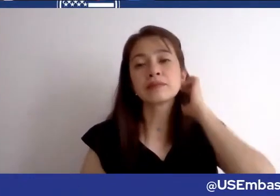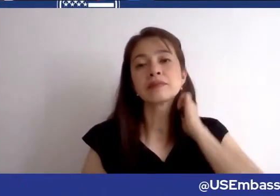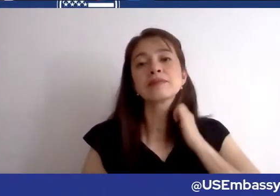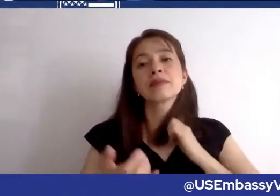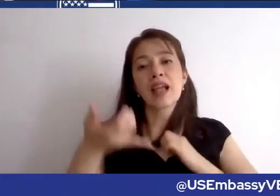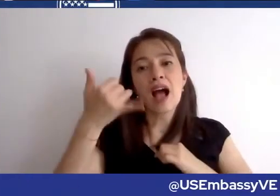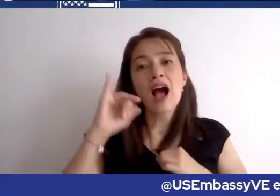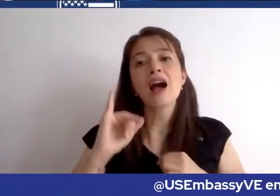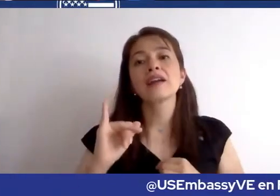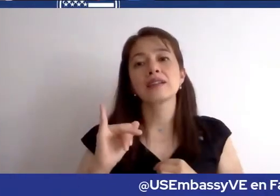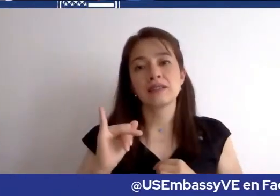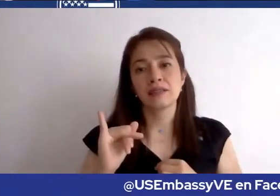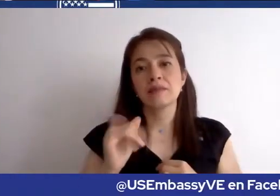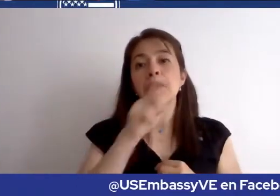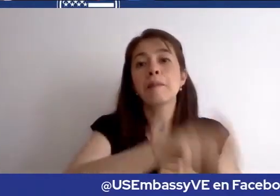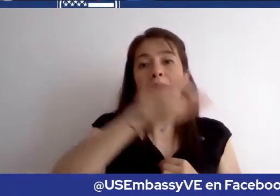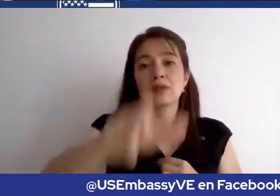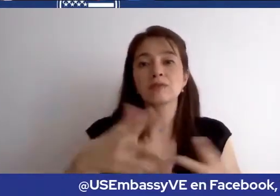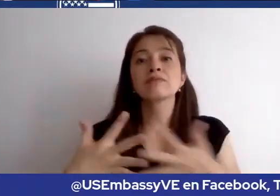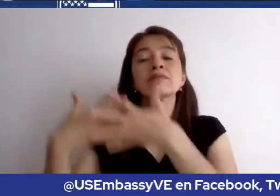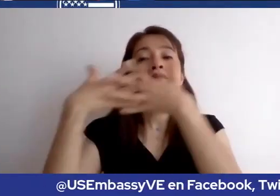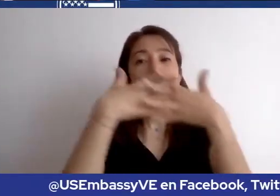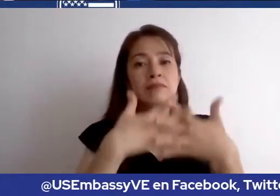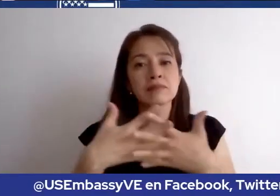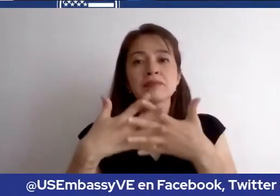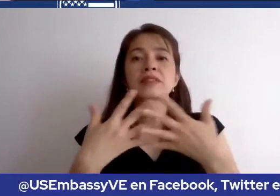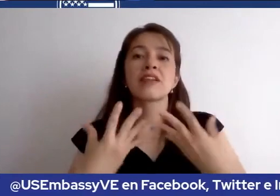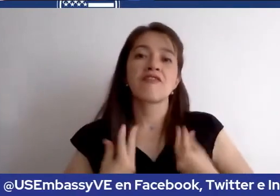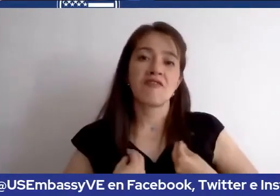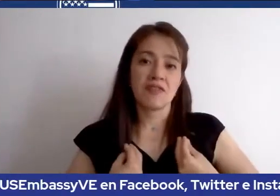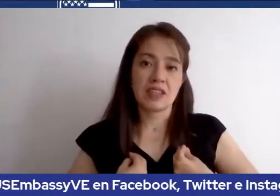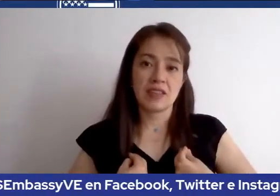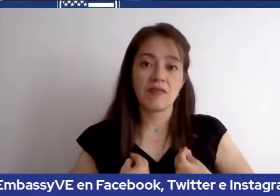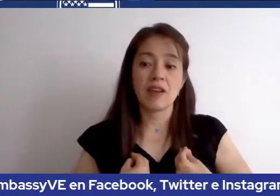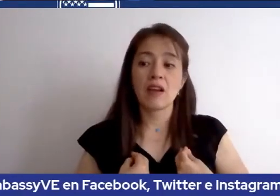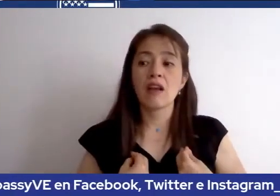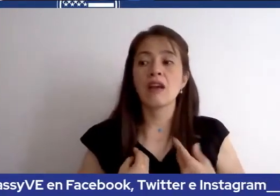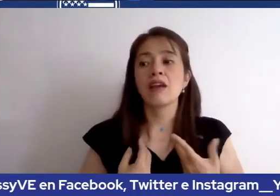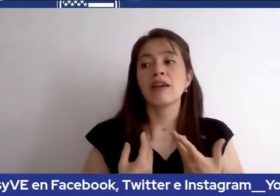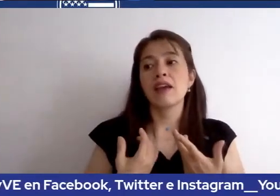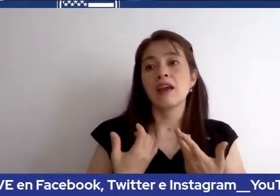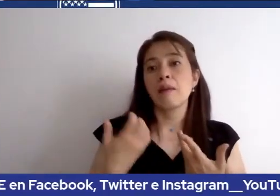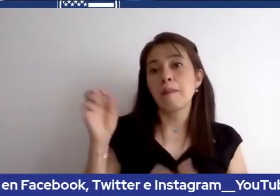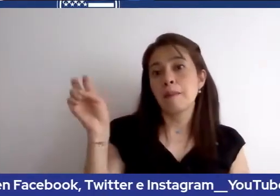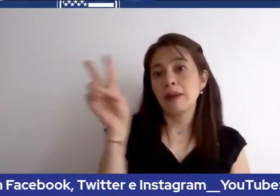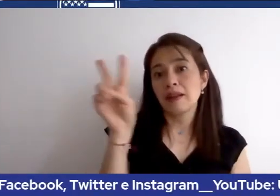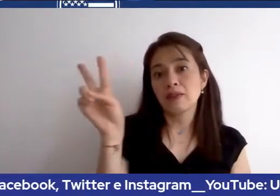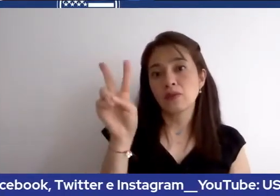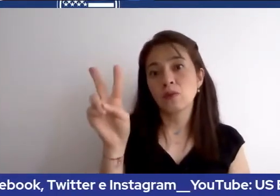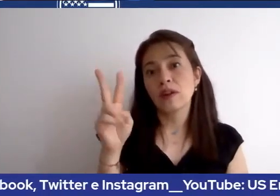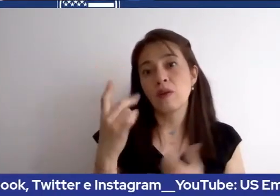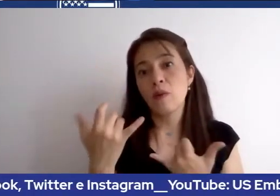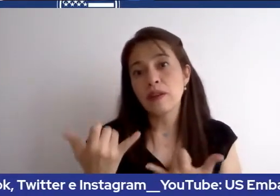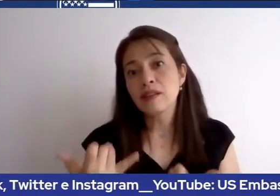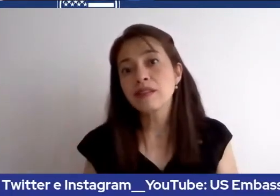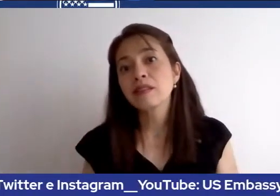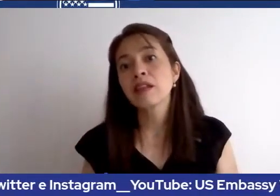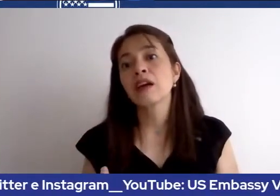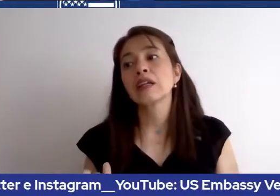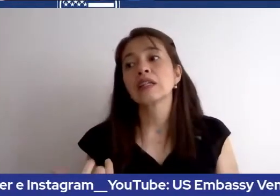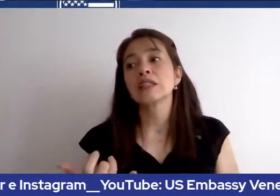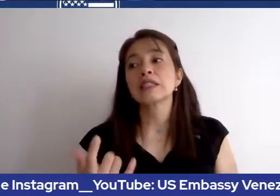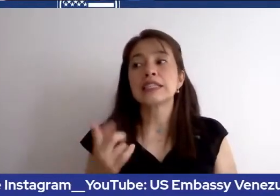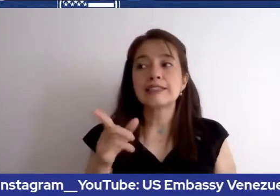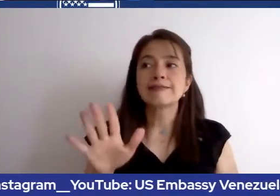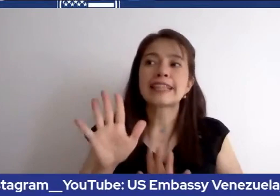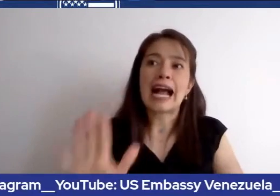hay ciudadanos estadounidenses que viven o están en Venezuela y tienen esta